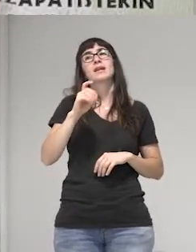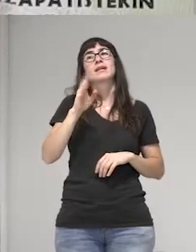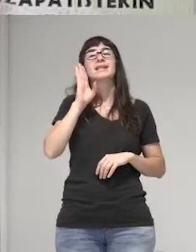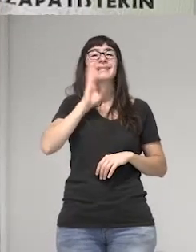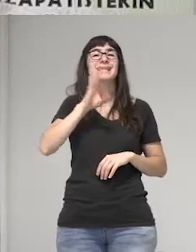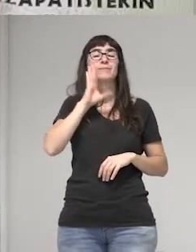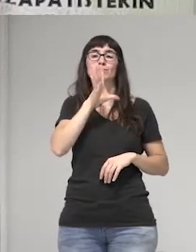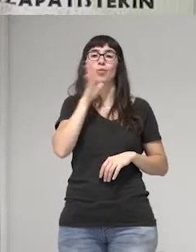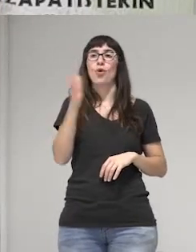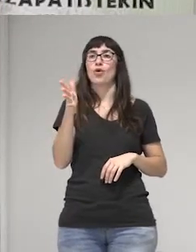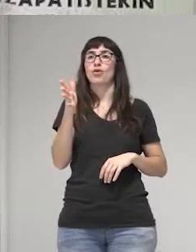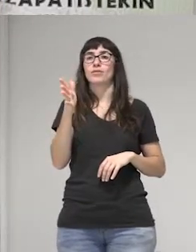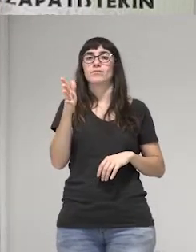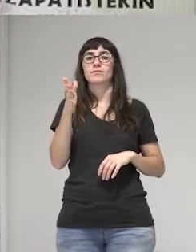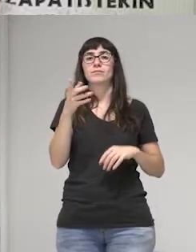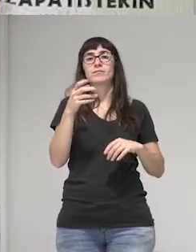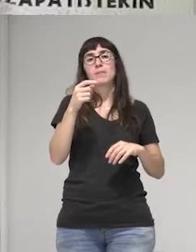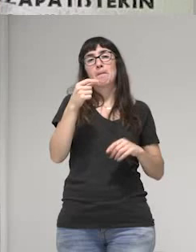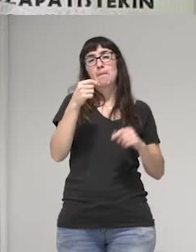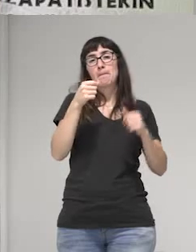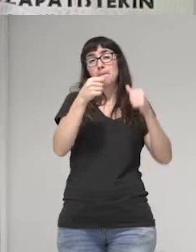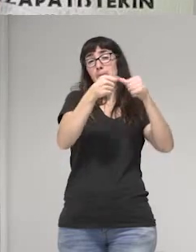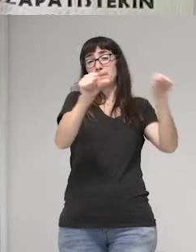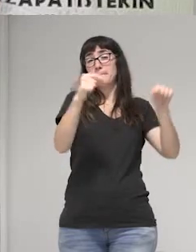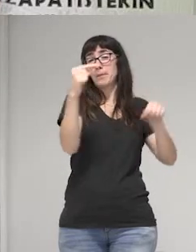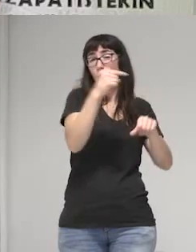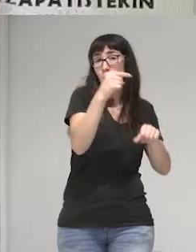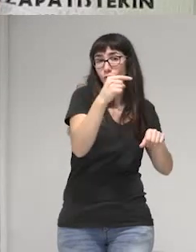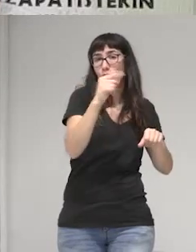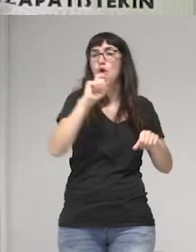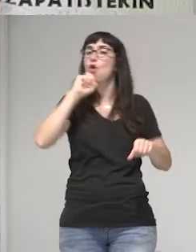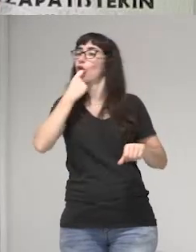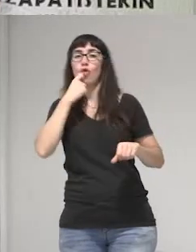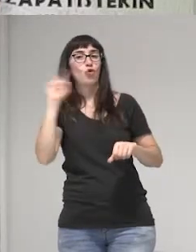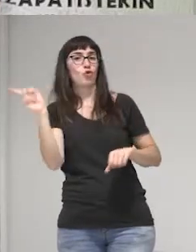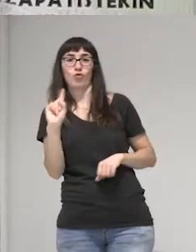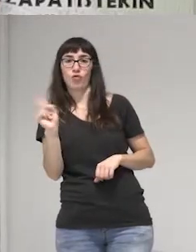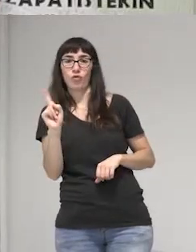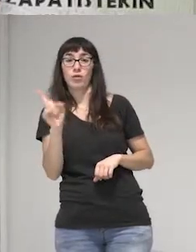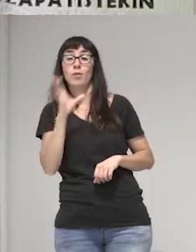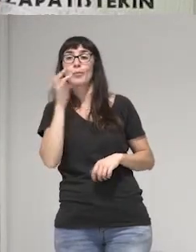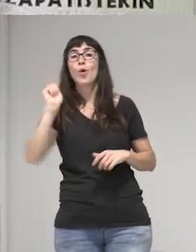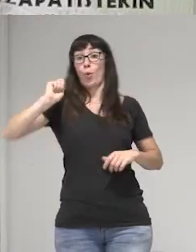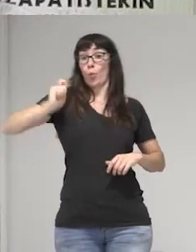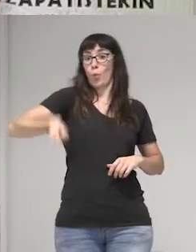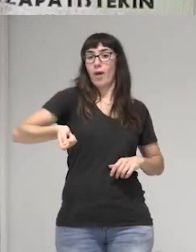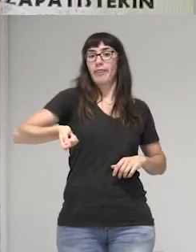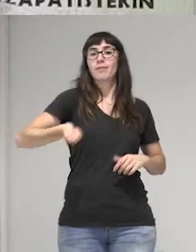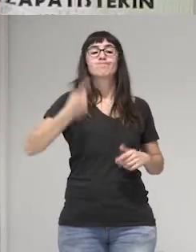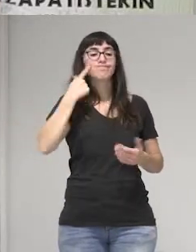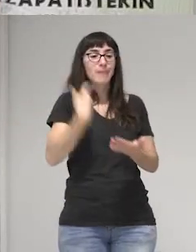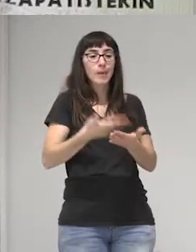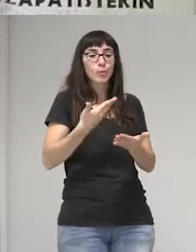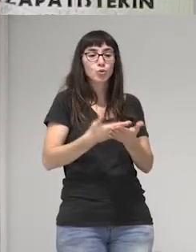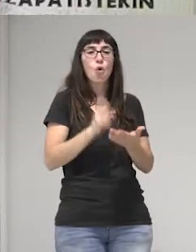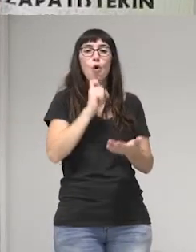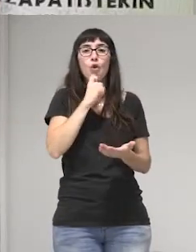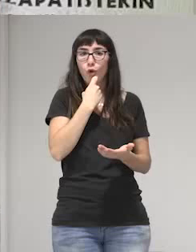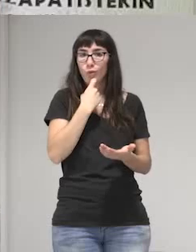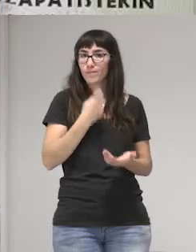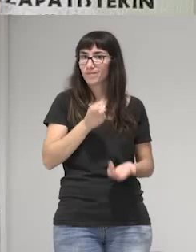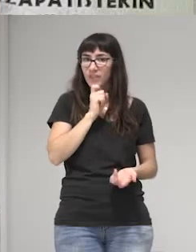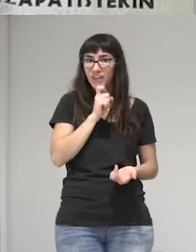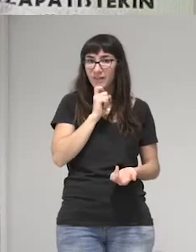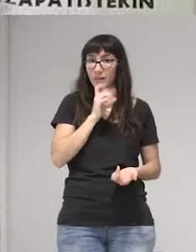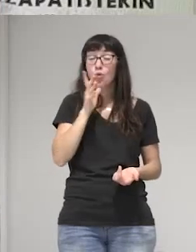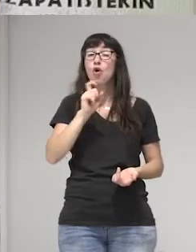odio porque en los tribunales es muy difícil comprobar que tú hiciste algo por odio porque